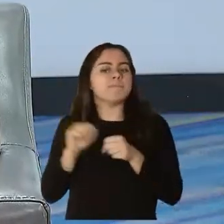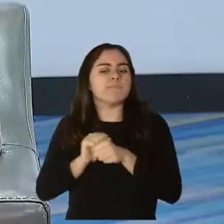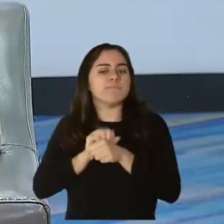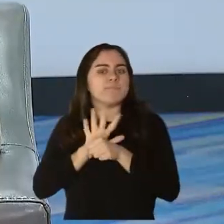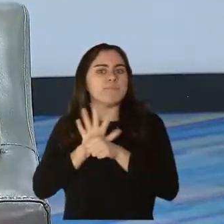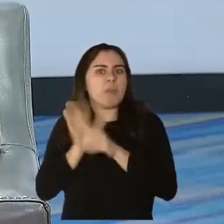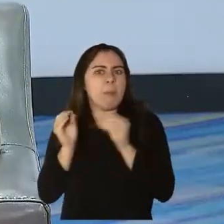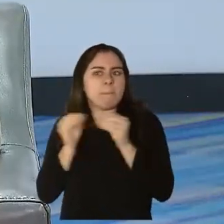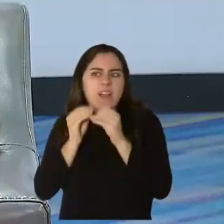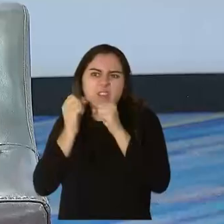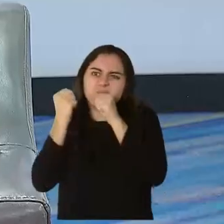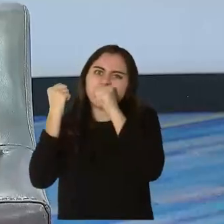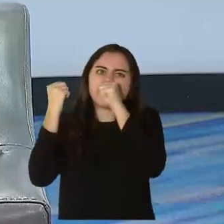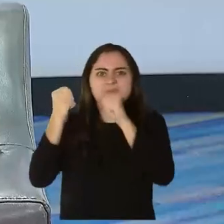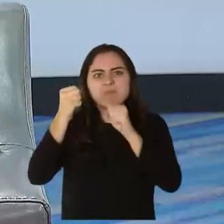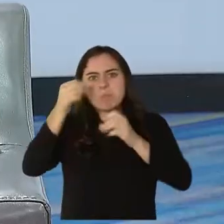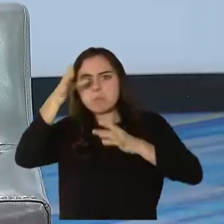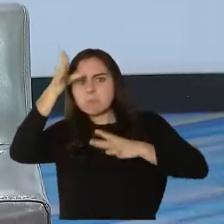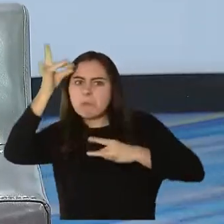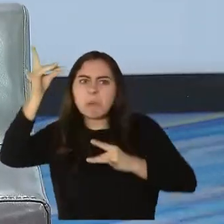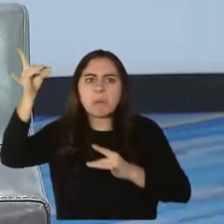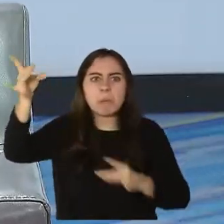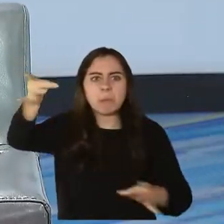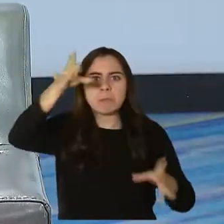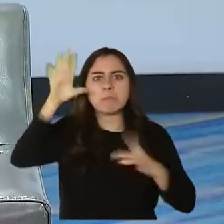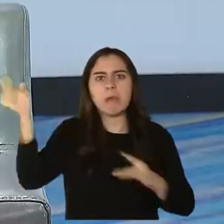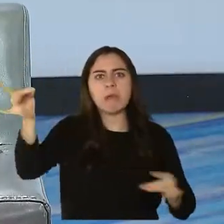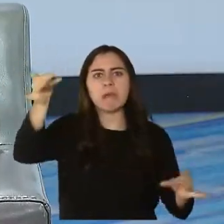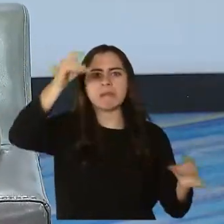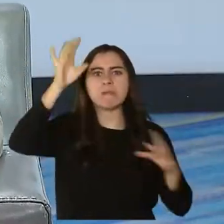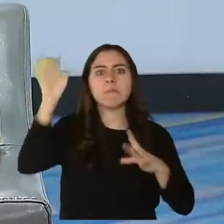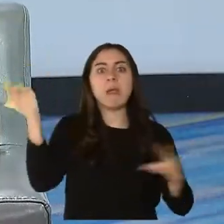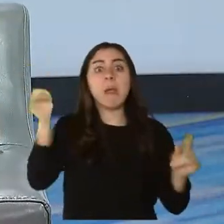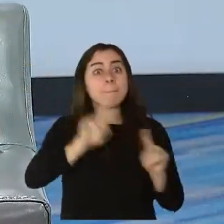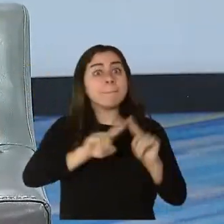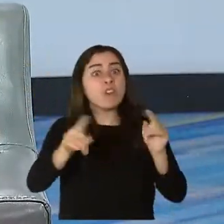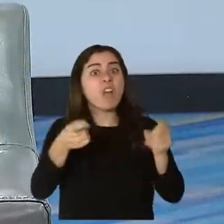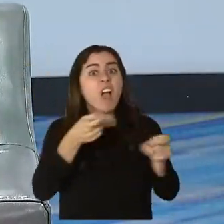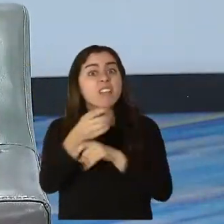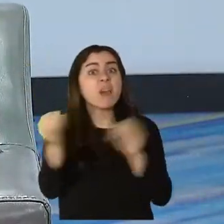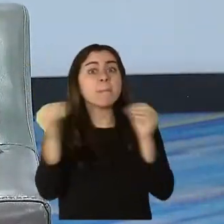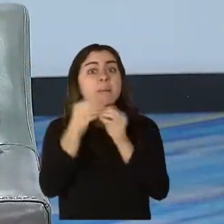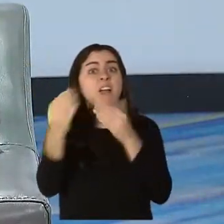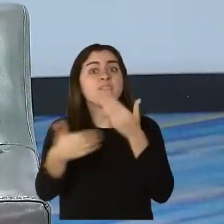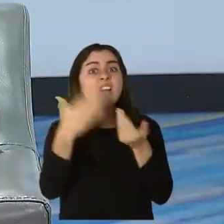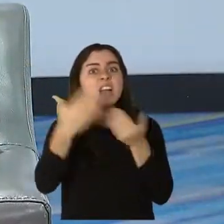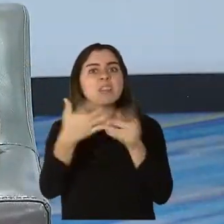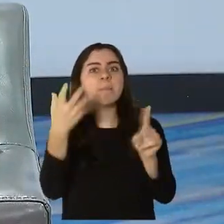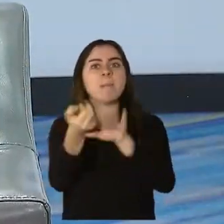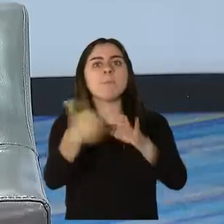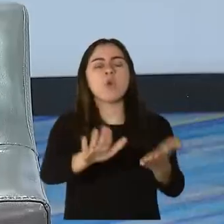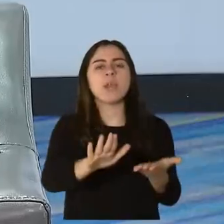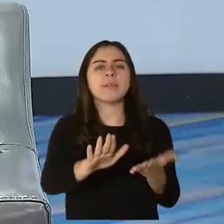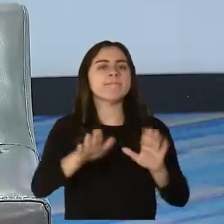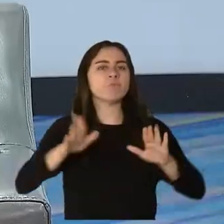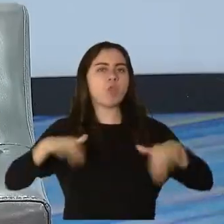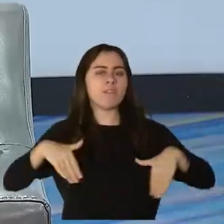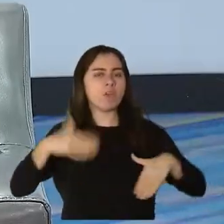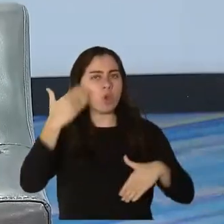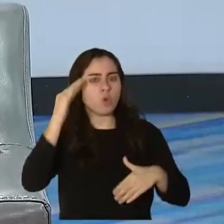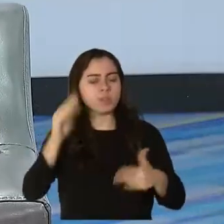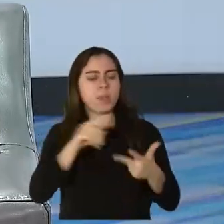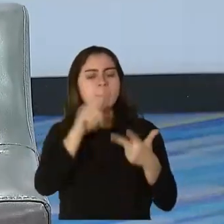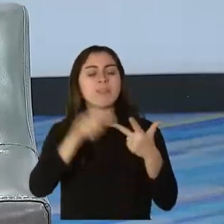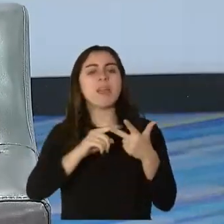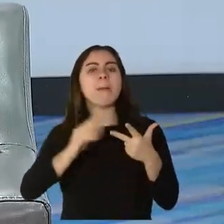contagiosa. Tampoco sabemos si va a ser más letal o no. De la de Brasil sabemos muy poco todavía. Dicen que es muy parecida a la de